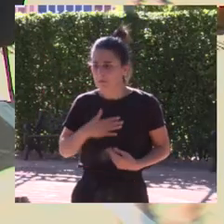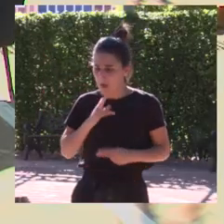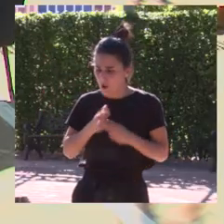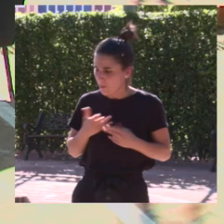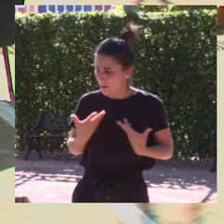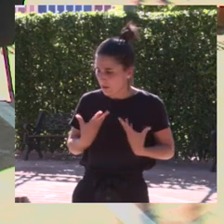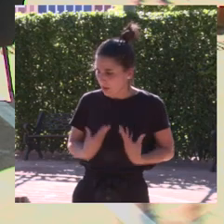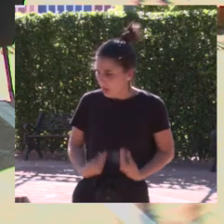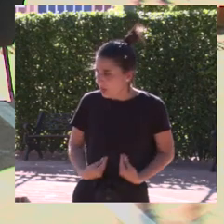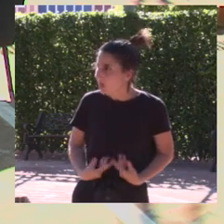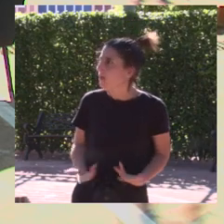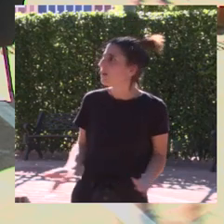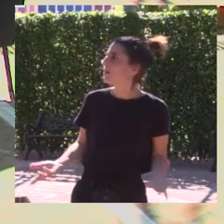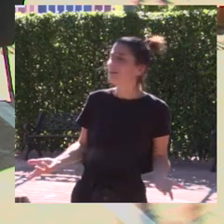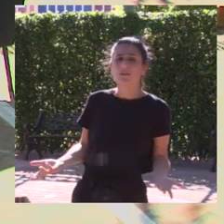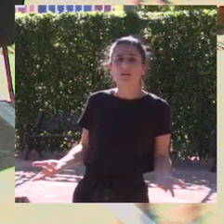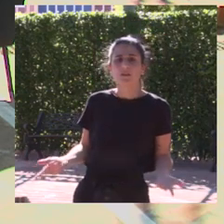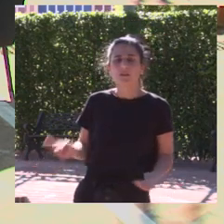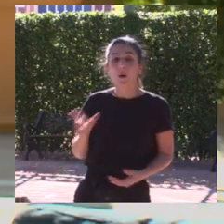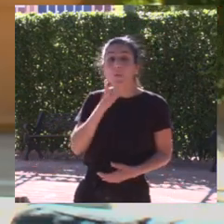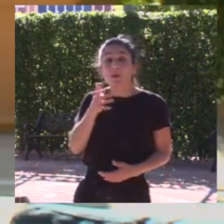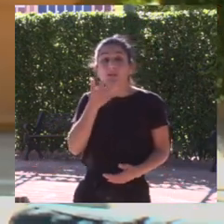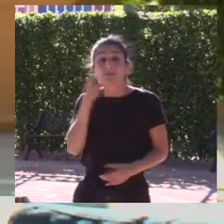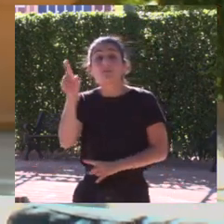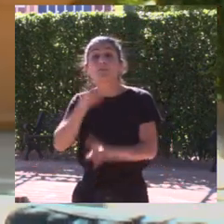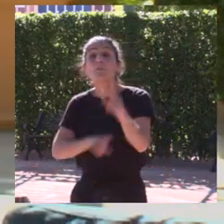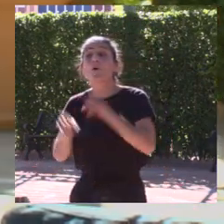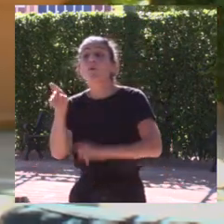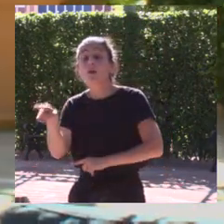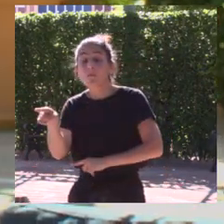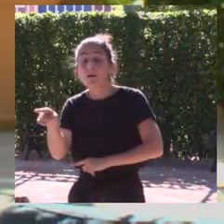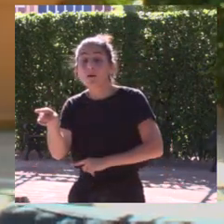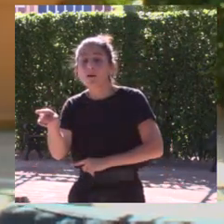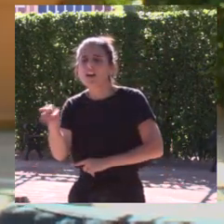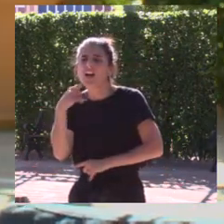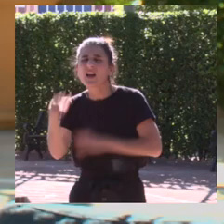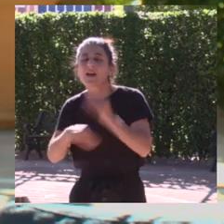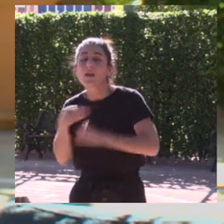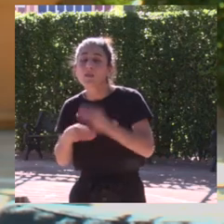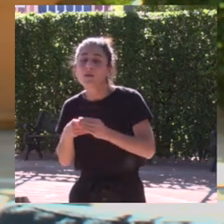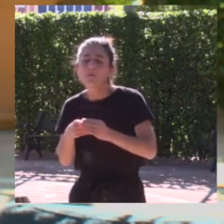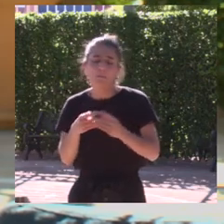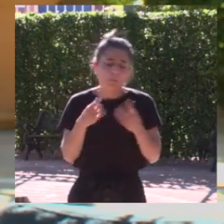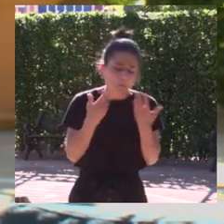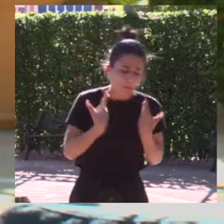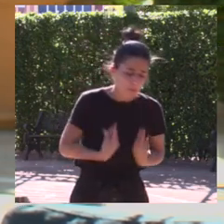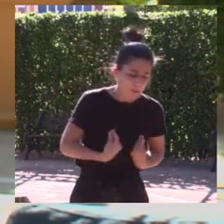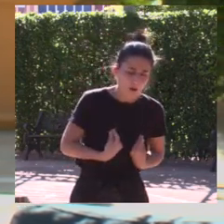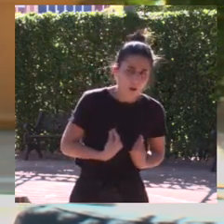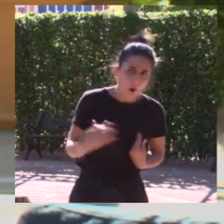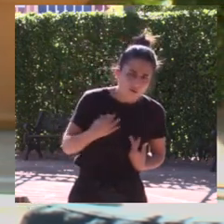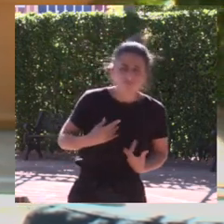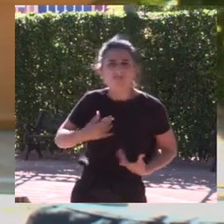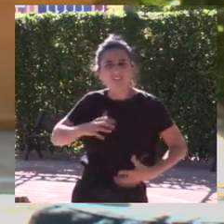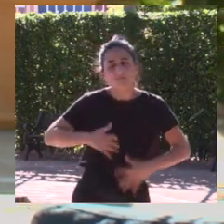grande de mi vida deportiva pero cuando vuelcas sólo te queda desvolcar el barco y empezar